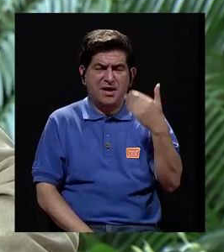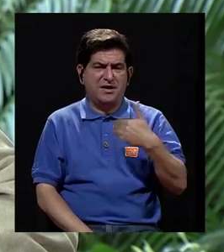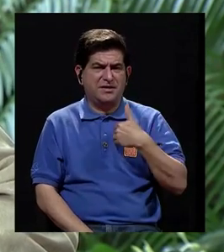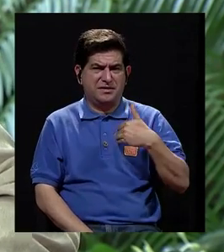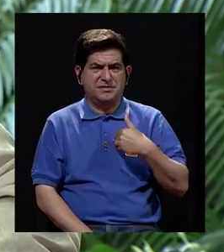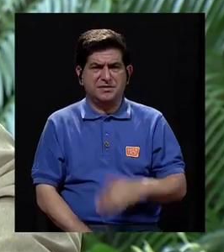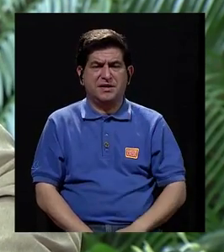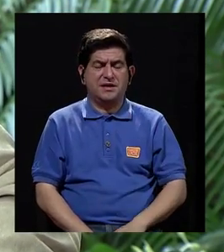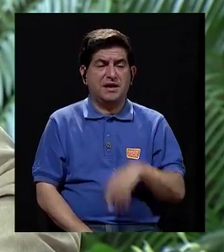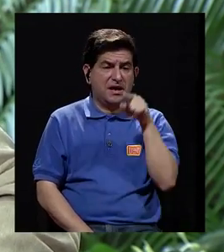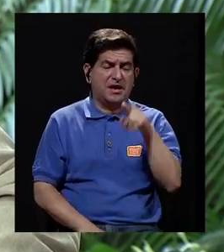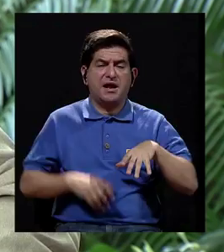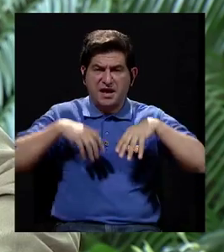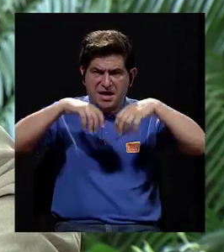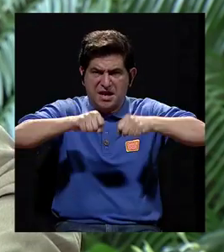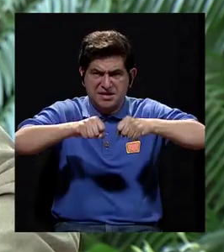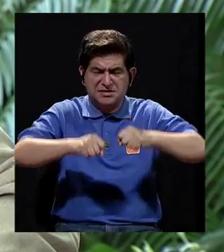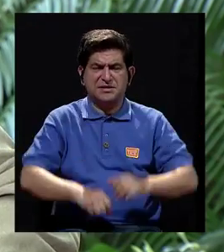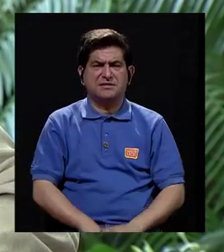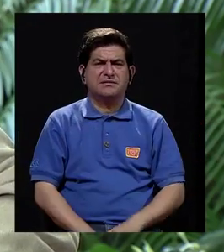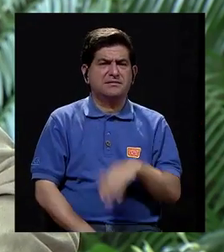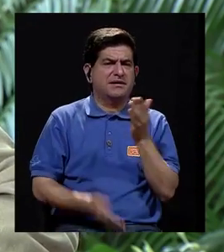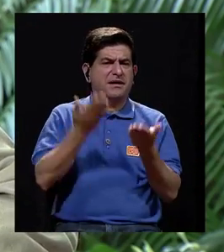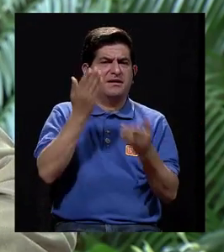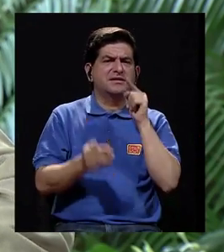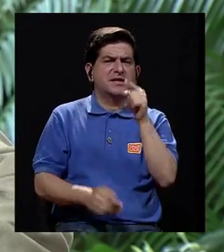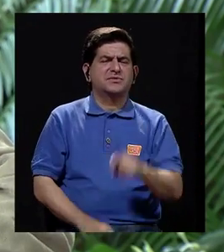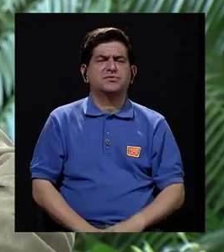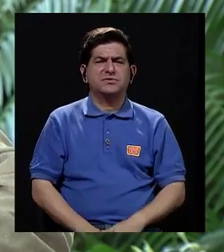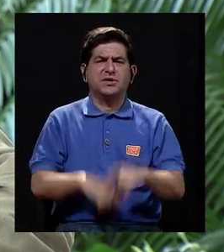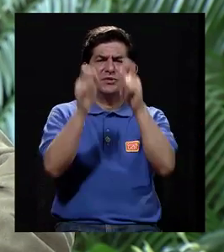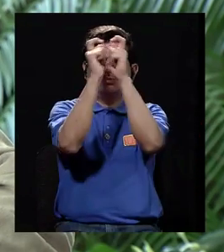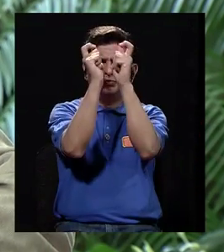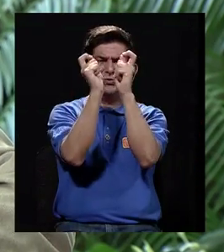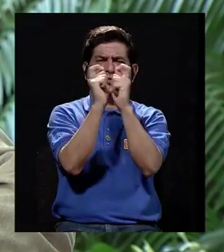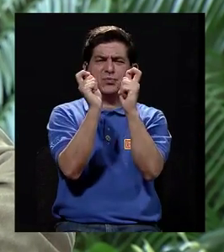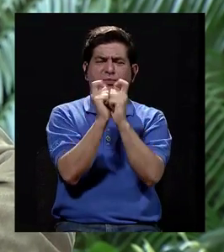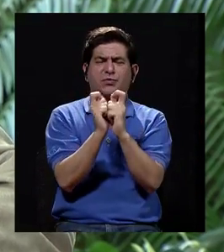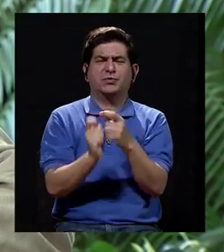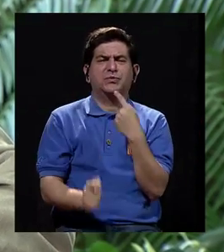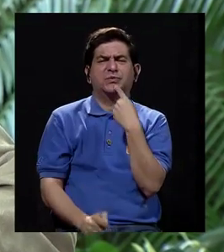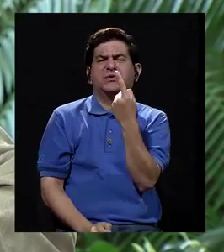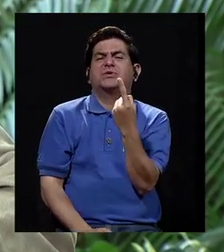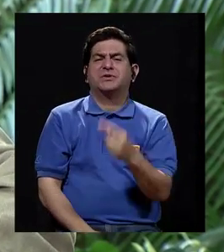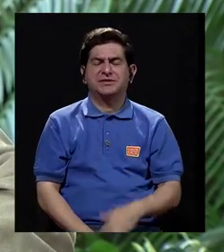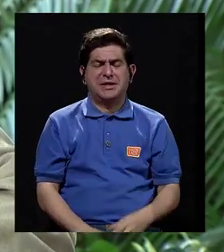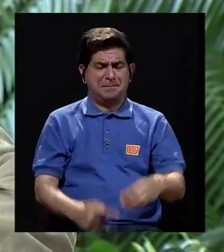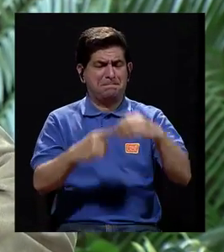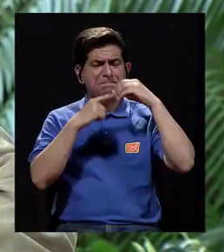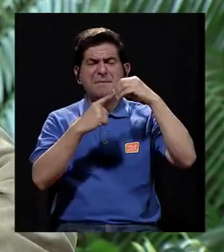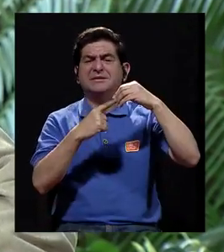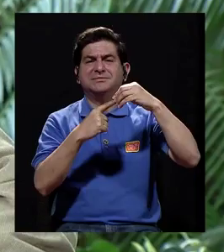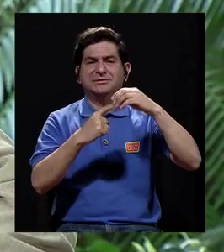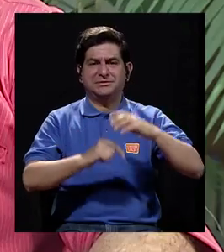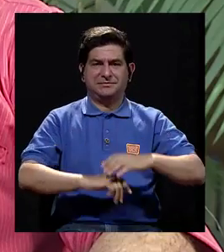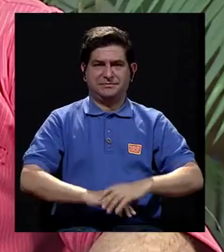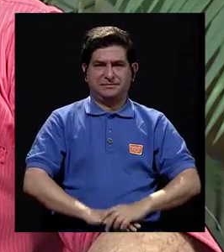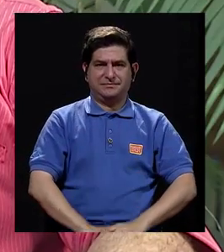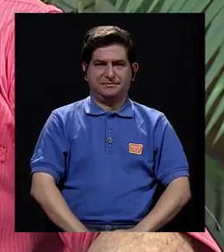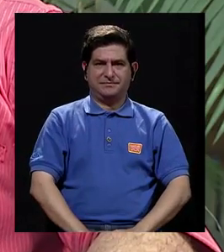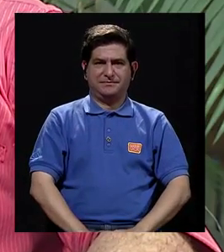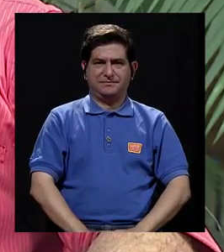presentan en una consulta, ¿cuáles podría usted como puntear o enumerarlas como las principales?